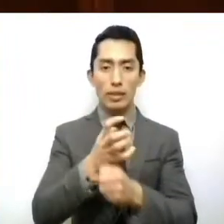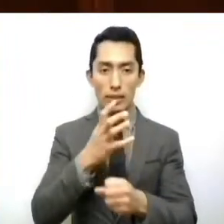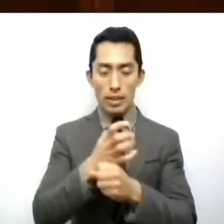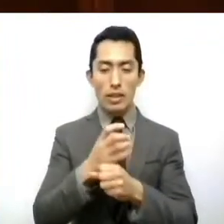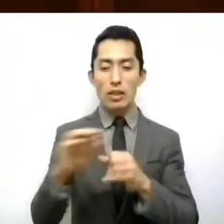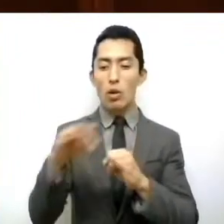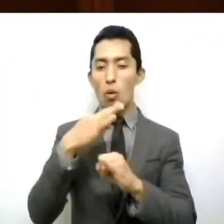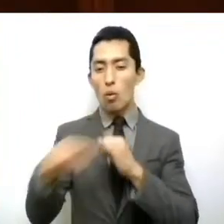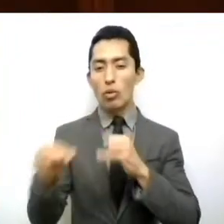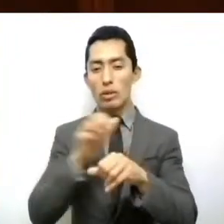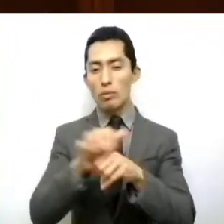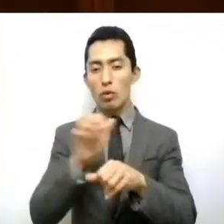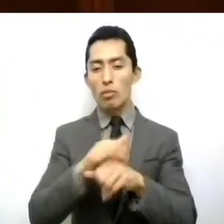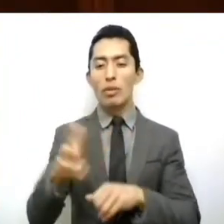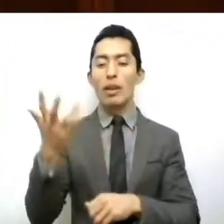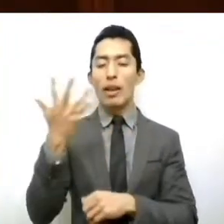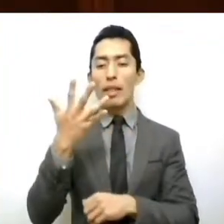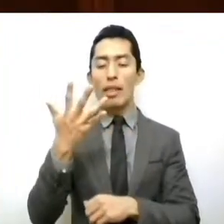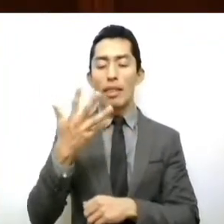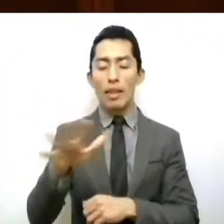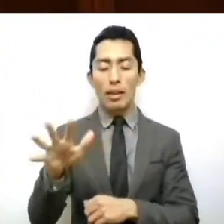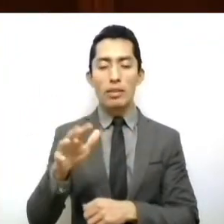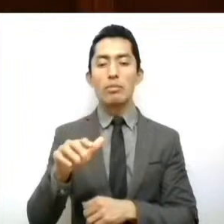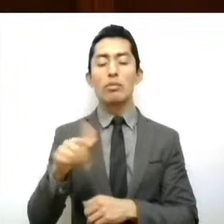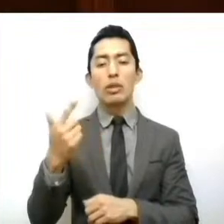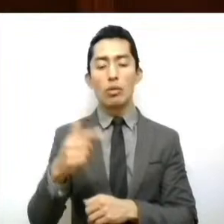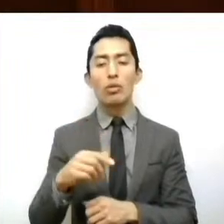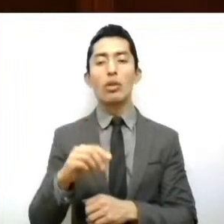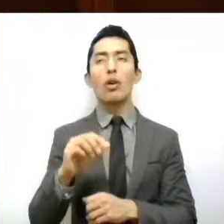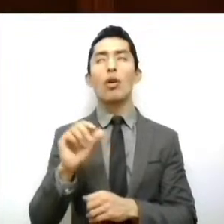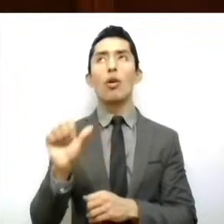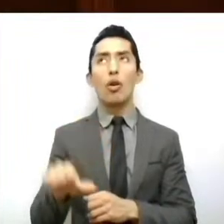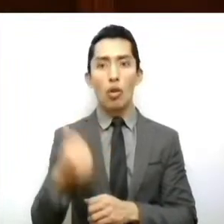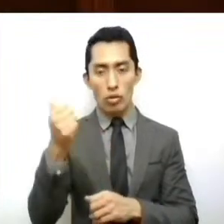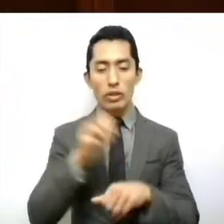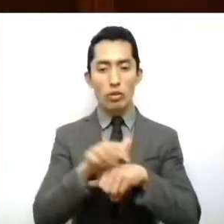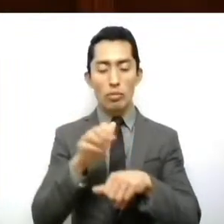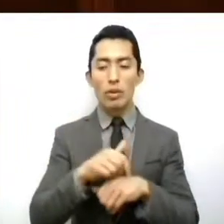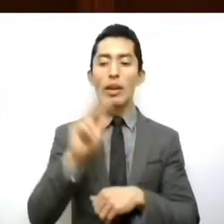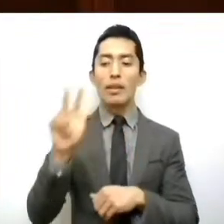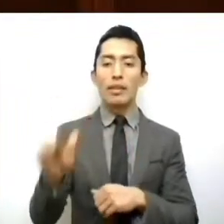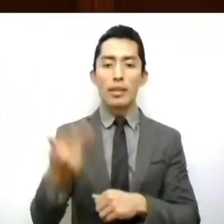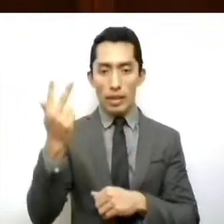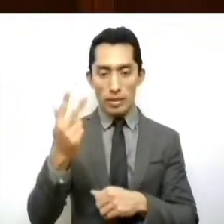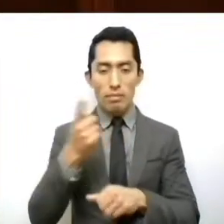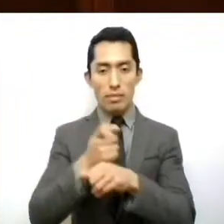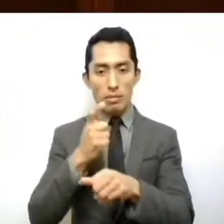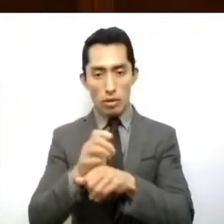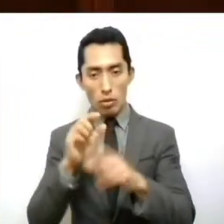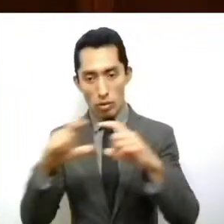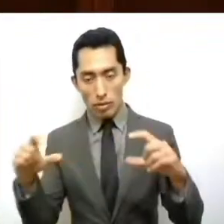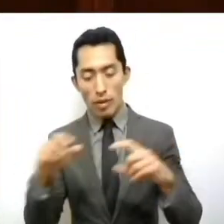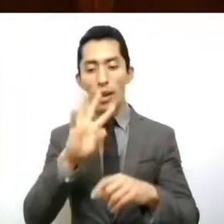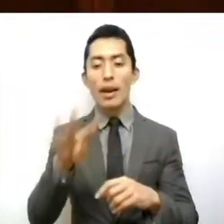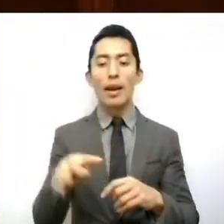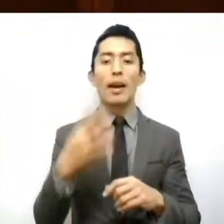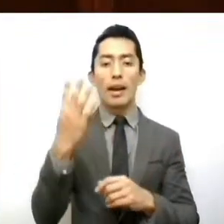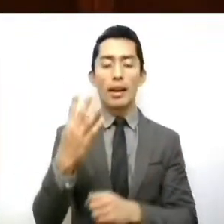último párrafo, décimo, segundo párrafo, onceavo, primer párrafo, treceavo, primer párrafo, catorce,